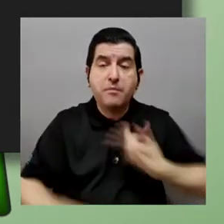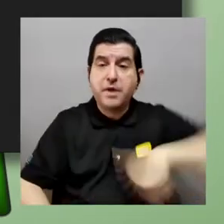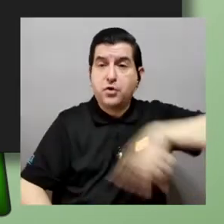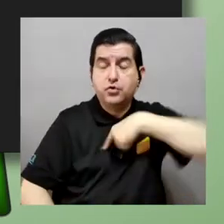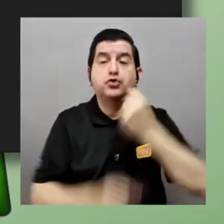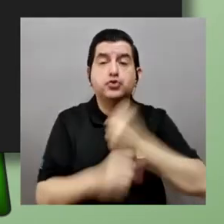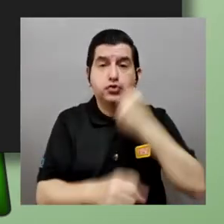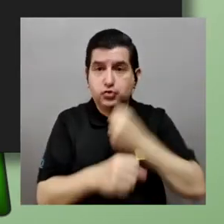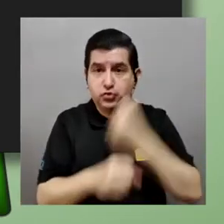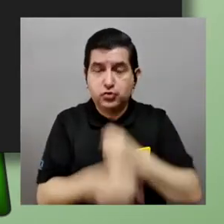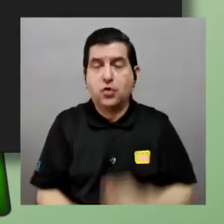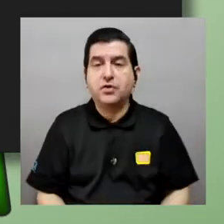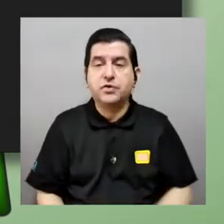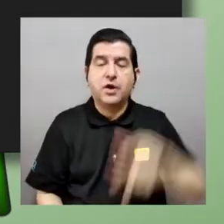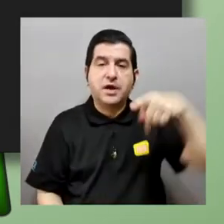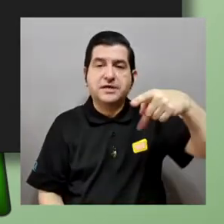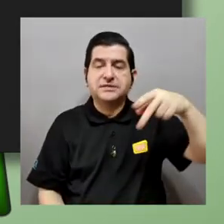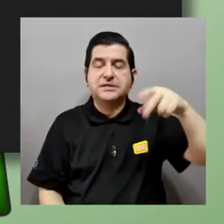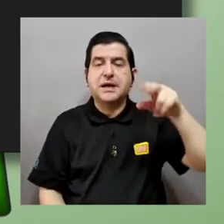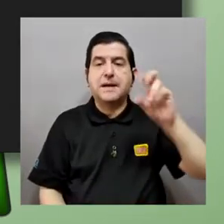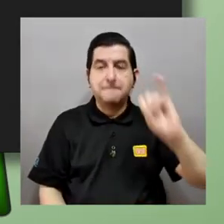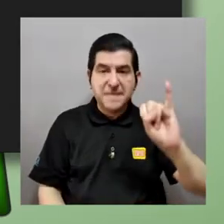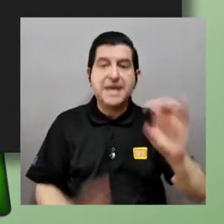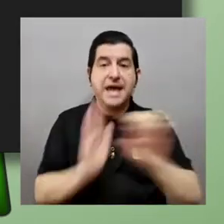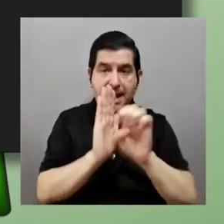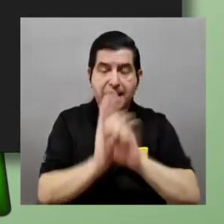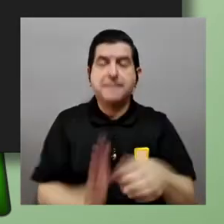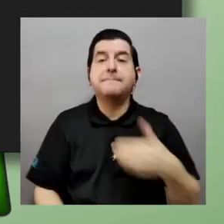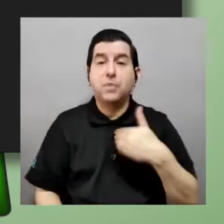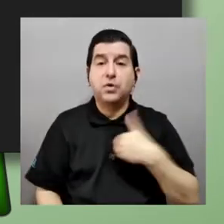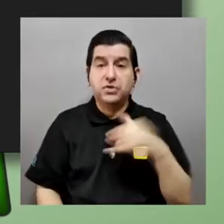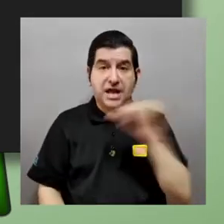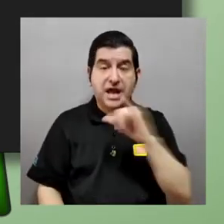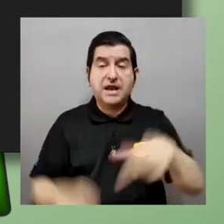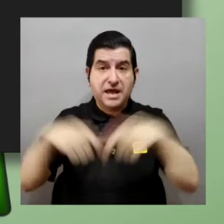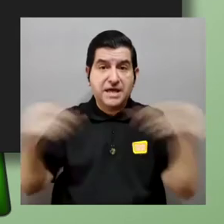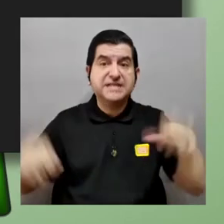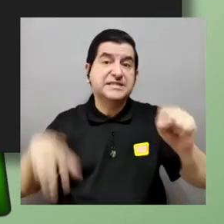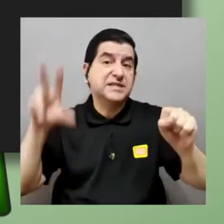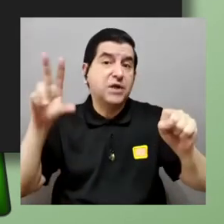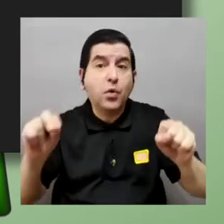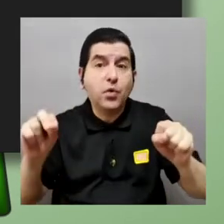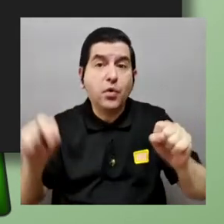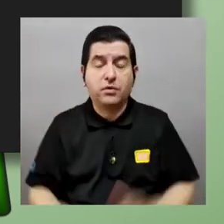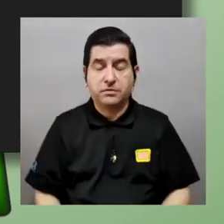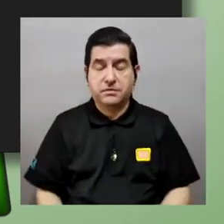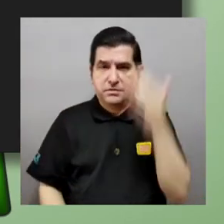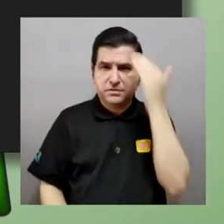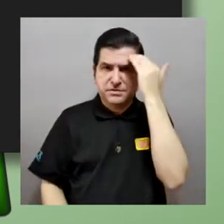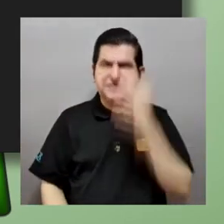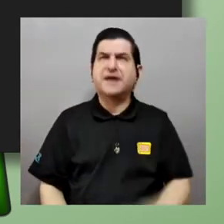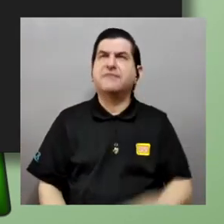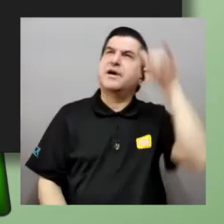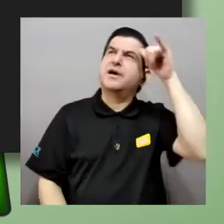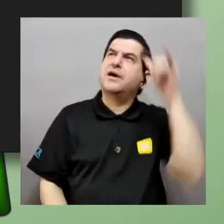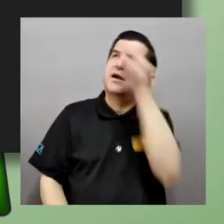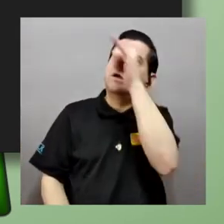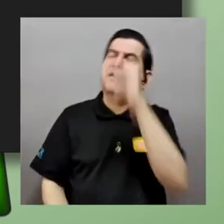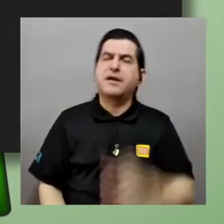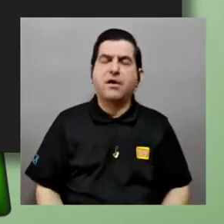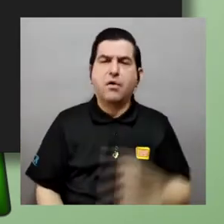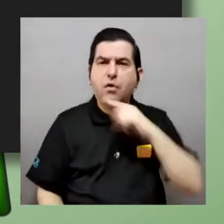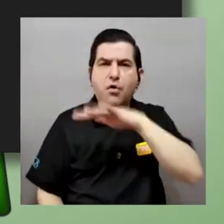está pi, donde está e, donde está etc. sabemos que tienen el mismo tamaño o no los dos sabemos que es infinito sabemos que los reales contienen a todos estos